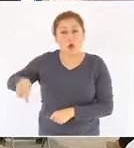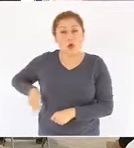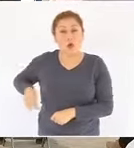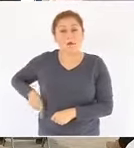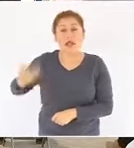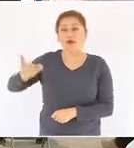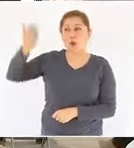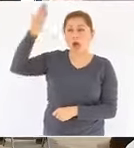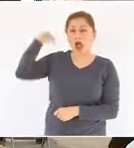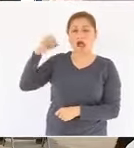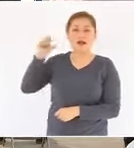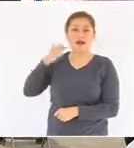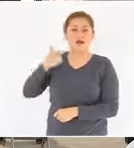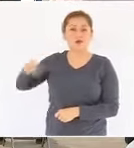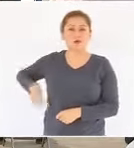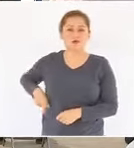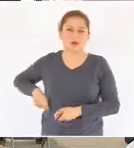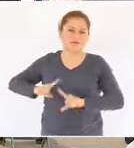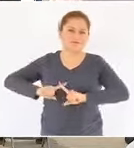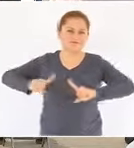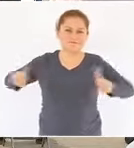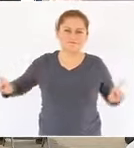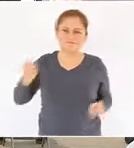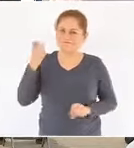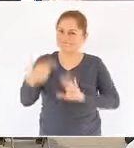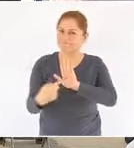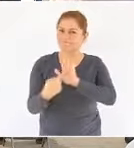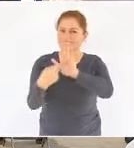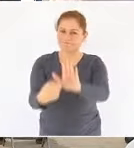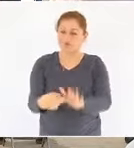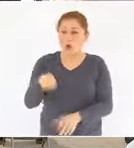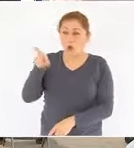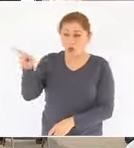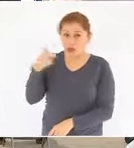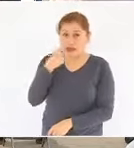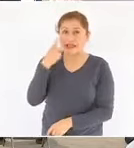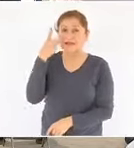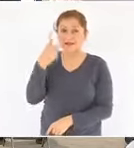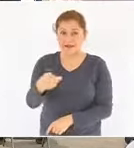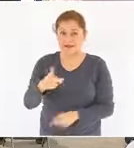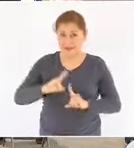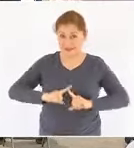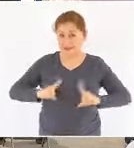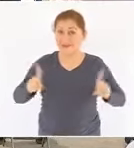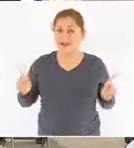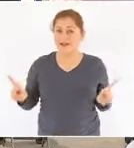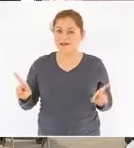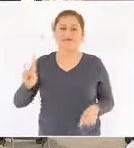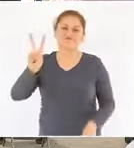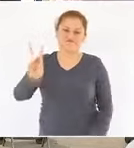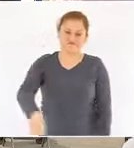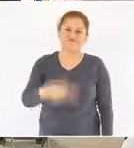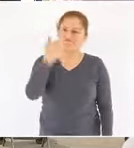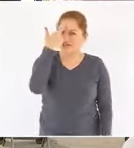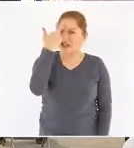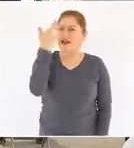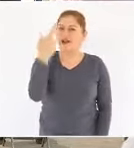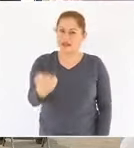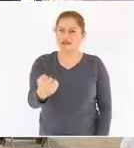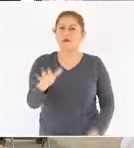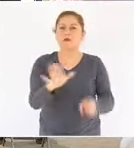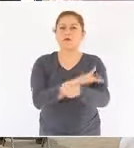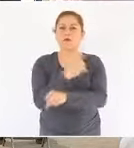suyo señor Presidente usted tiene razón cuando dice que no somos iguales en Petróleos